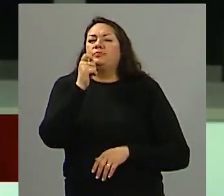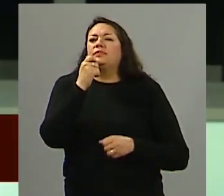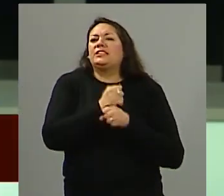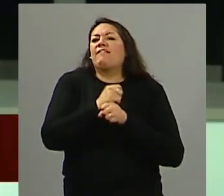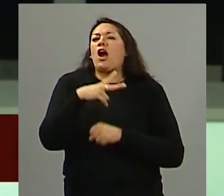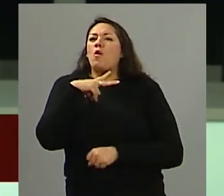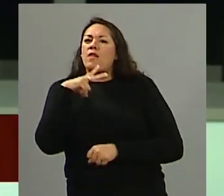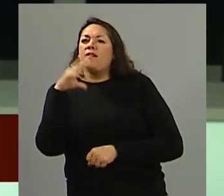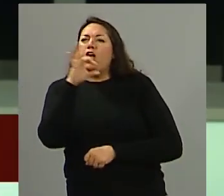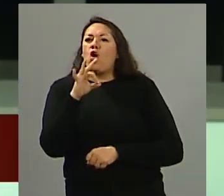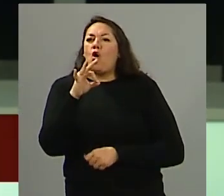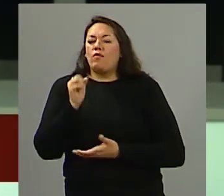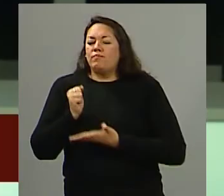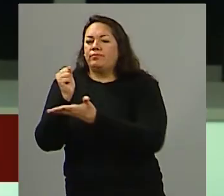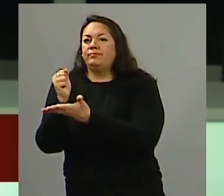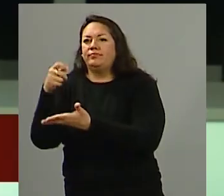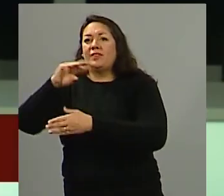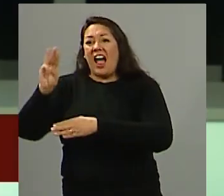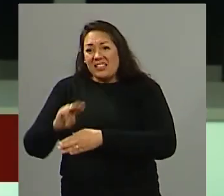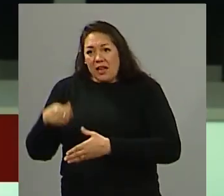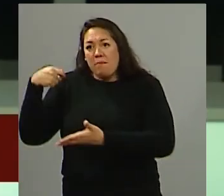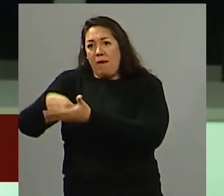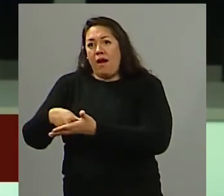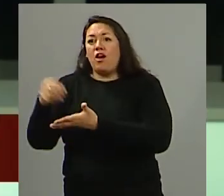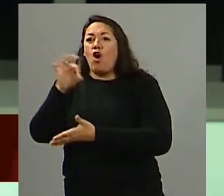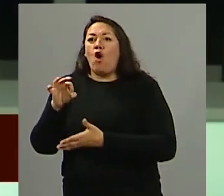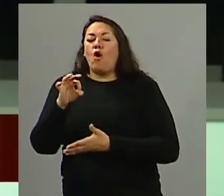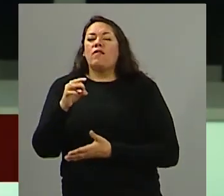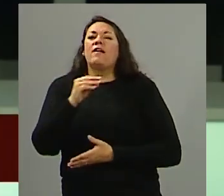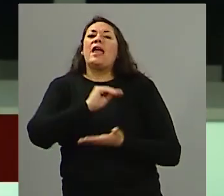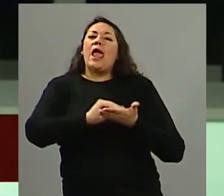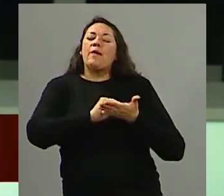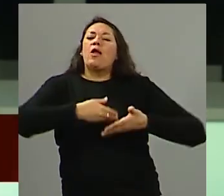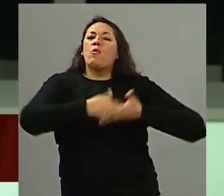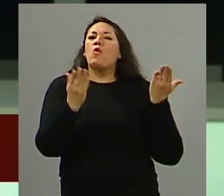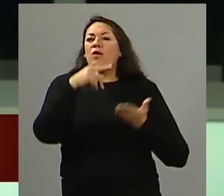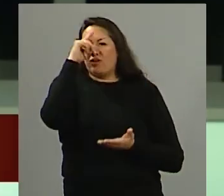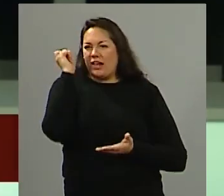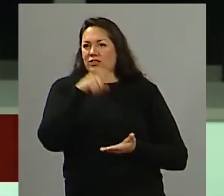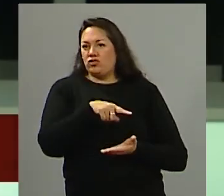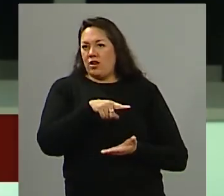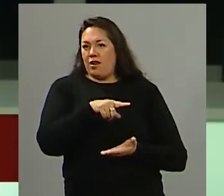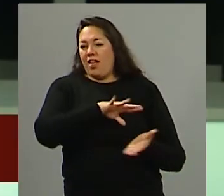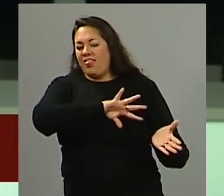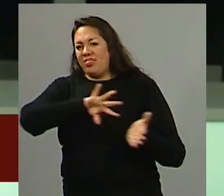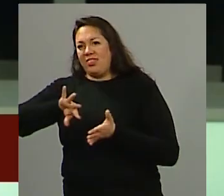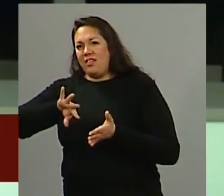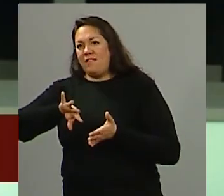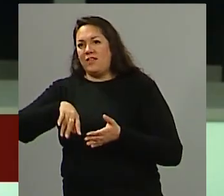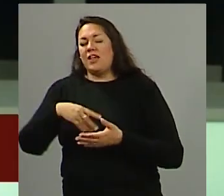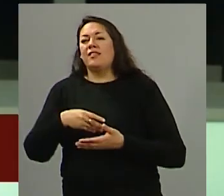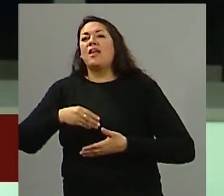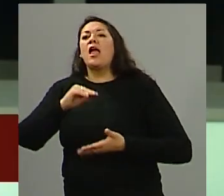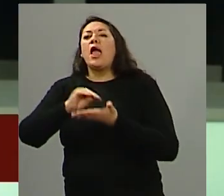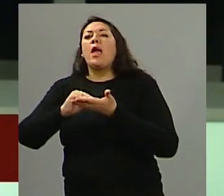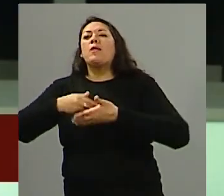la asignación familiar la abona ANSES o cuando son empleados públicos nacionales en relación a los empleados